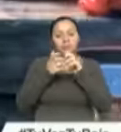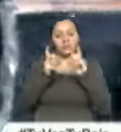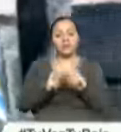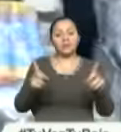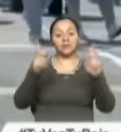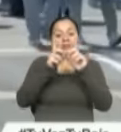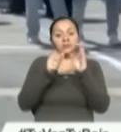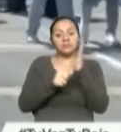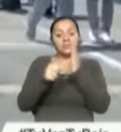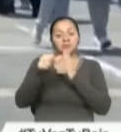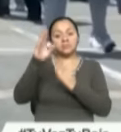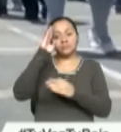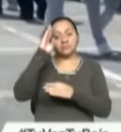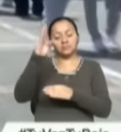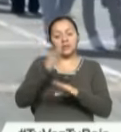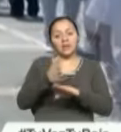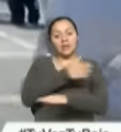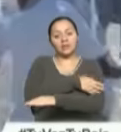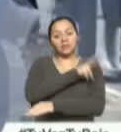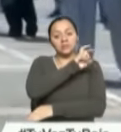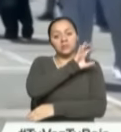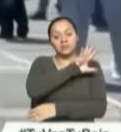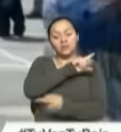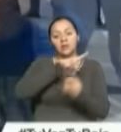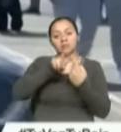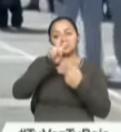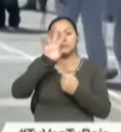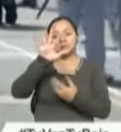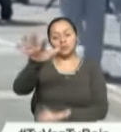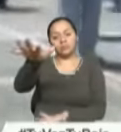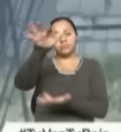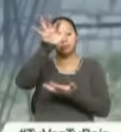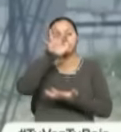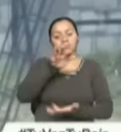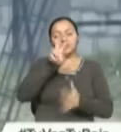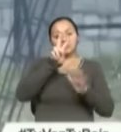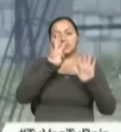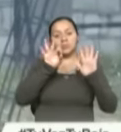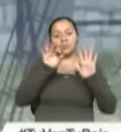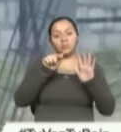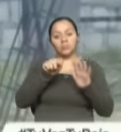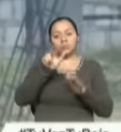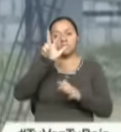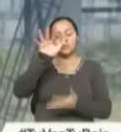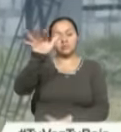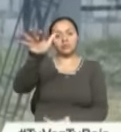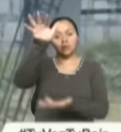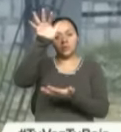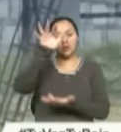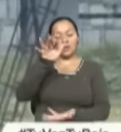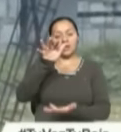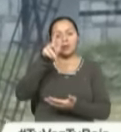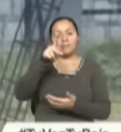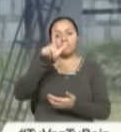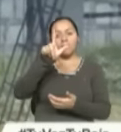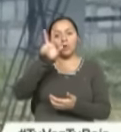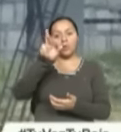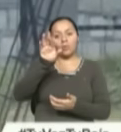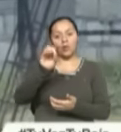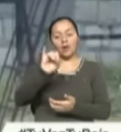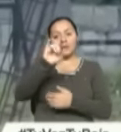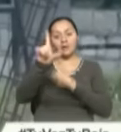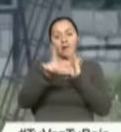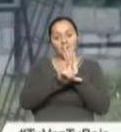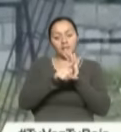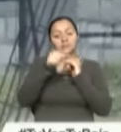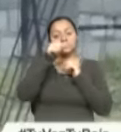del Ministerio del Interior, desde 2005 hasta 2015 fueron decomisadas 79,3 toneladas de material pirotécnico ilegal